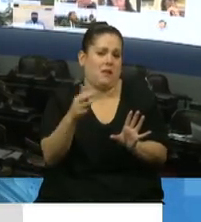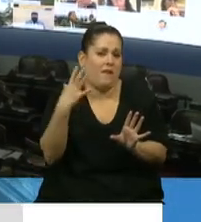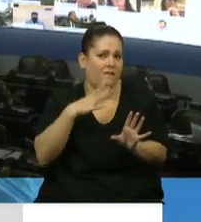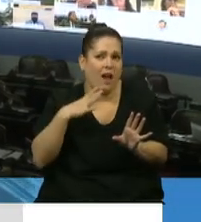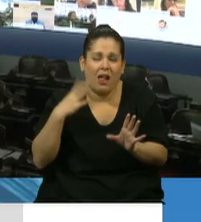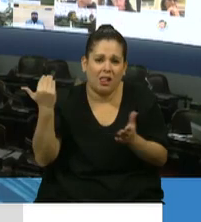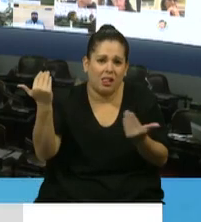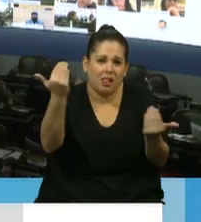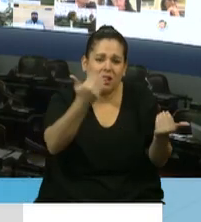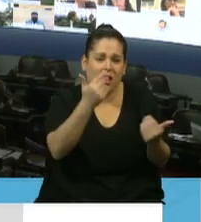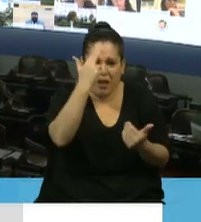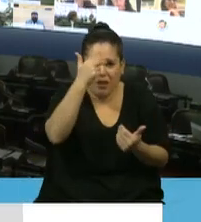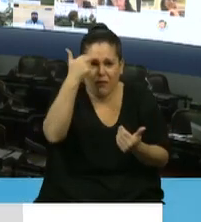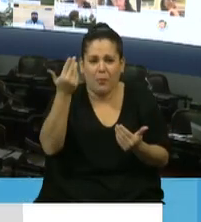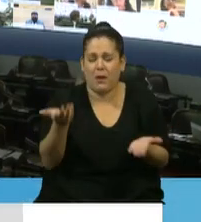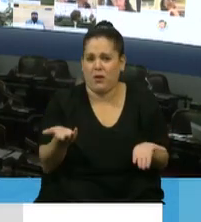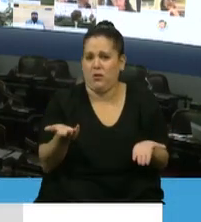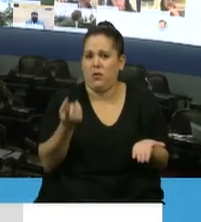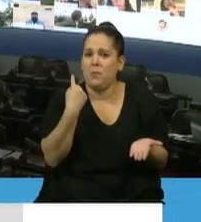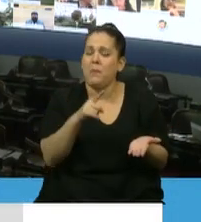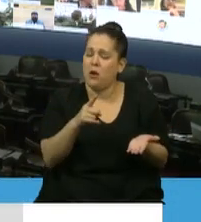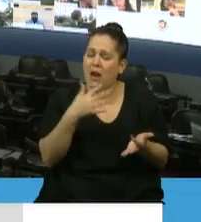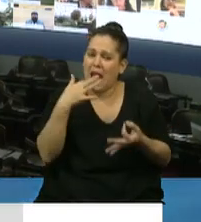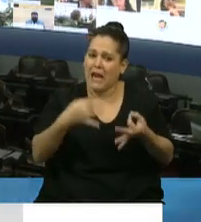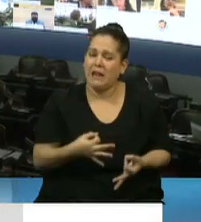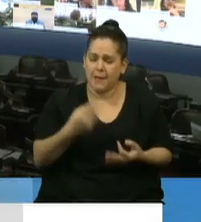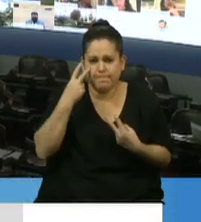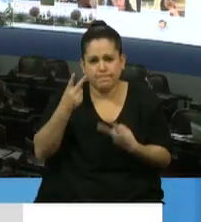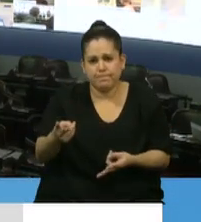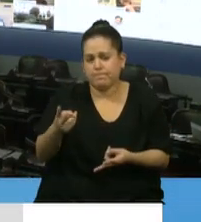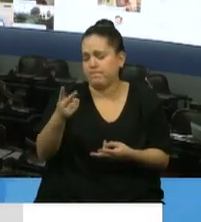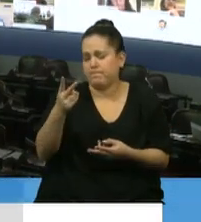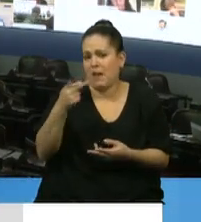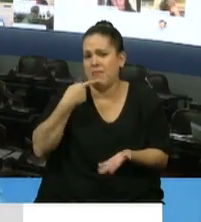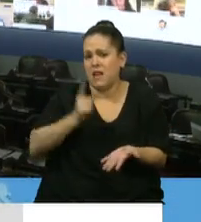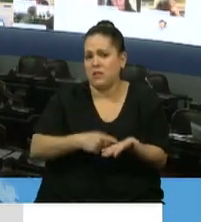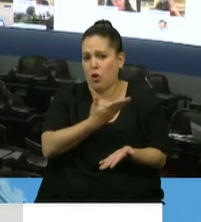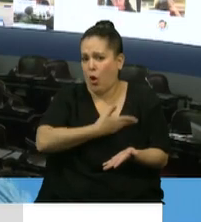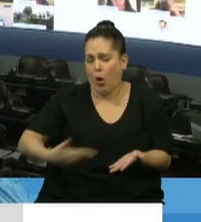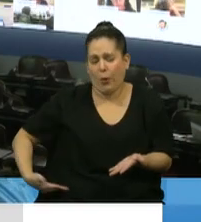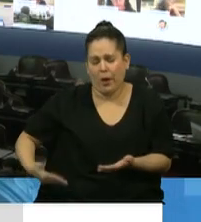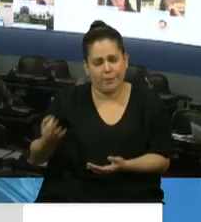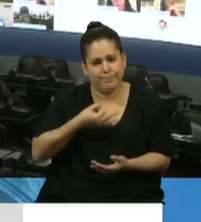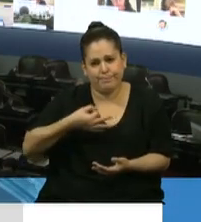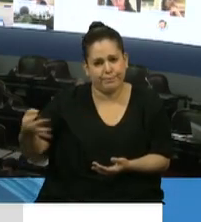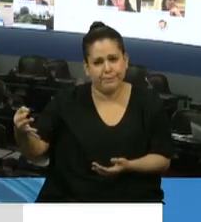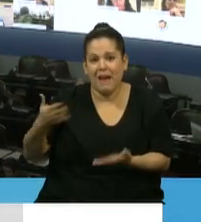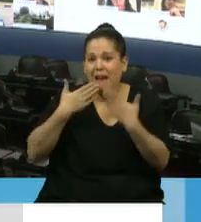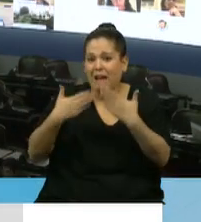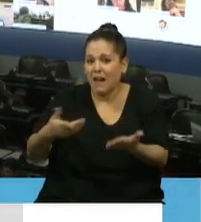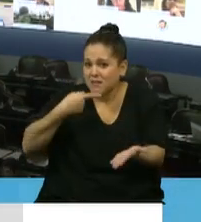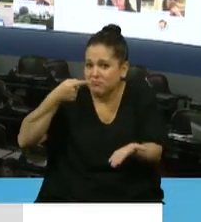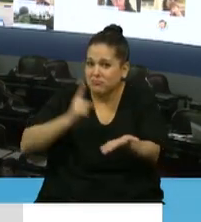debemos destacar que fue acertada la medida que tomó el Gobierno Nacional, porque gracias a esa medida, muchas